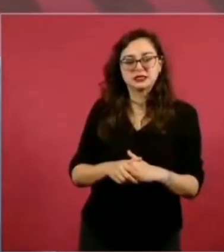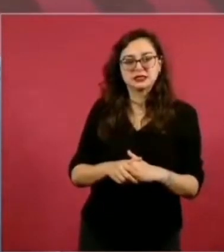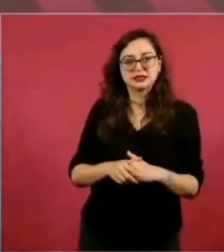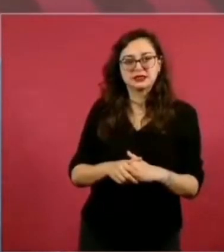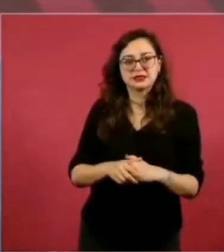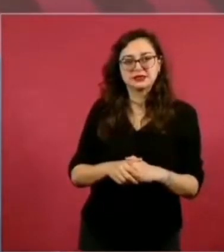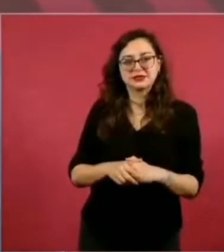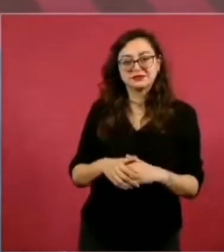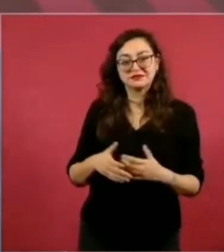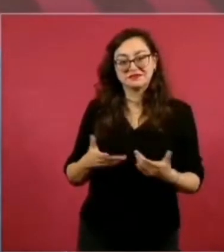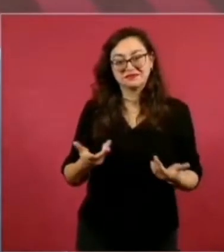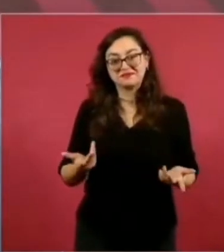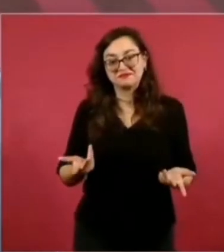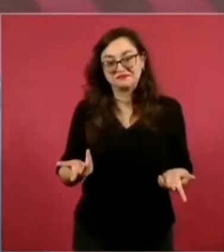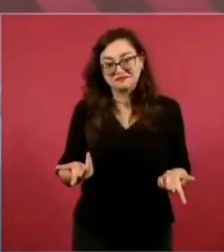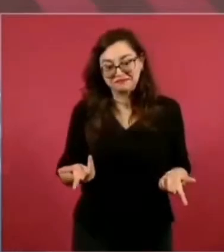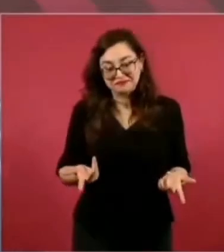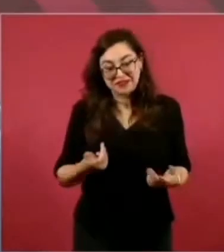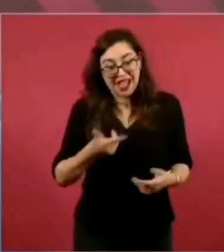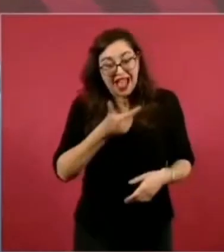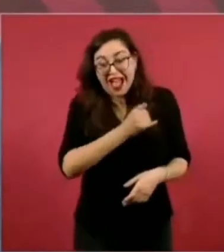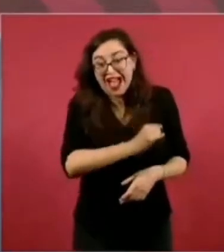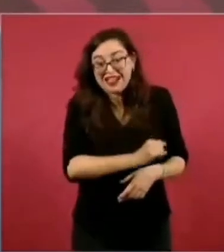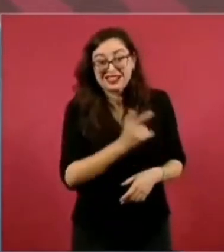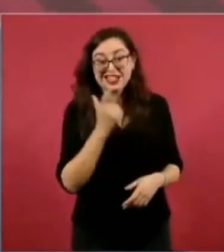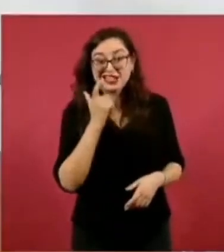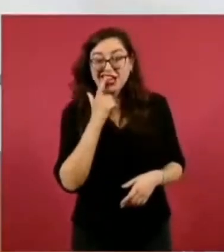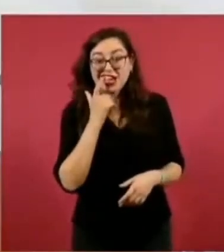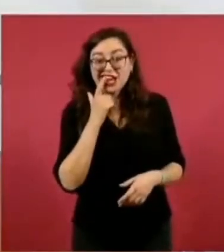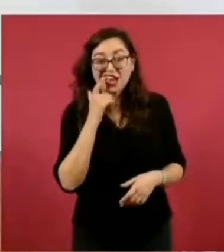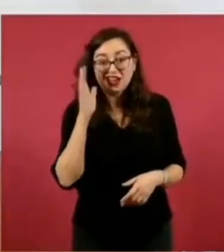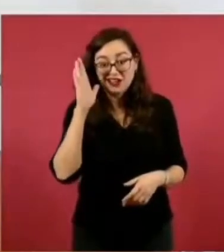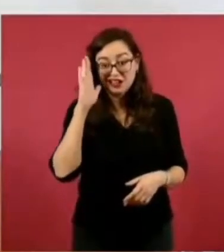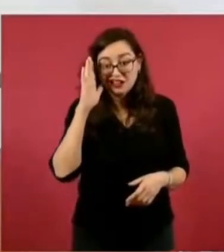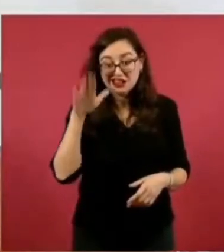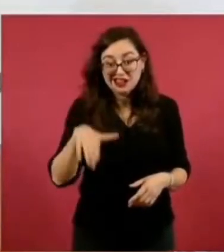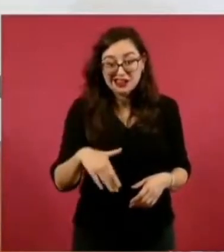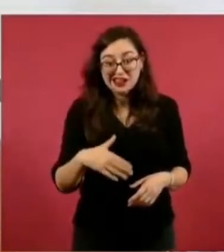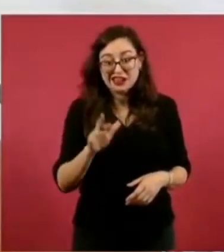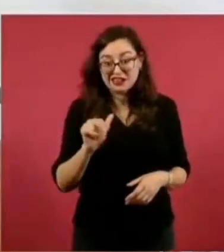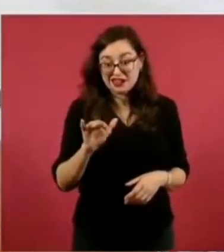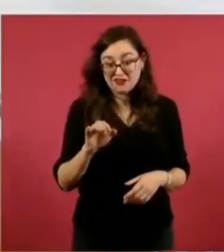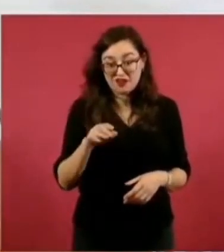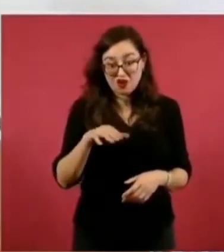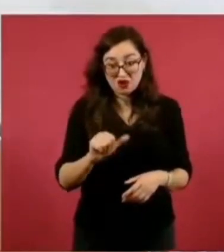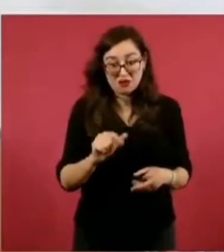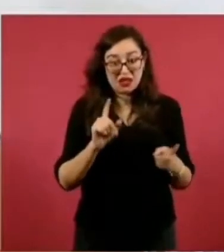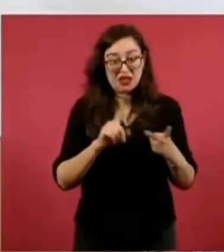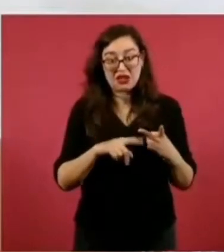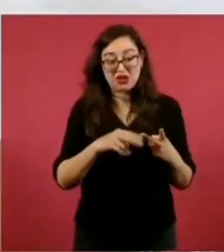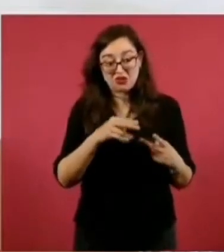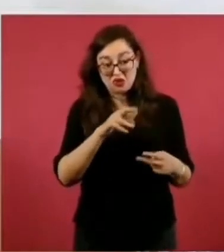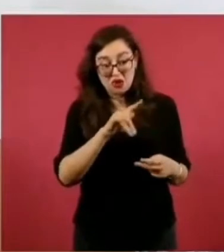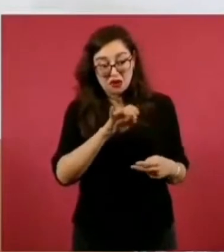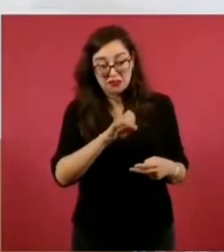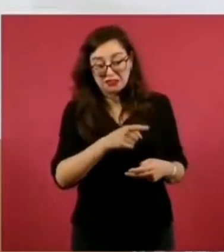Ese, es el Reforma y ese es el Norte, entonces,